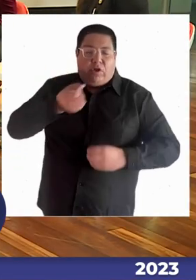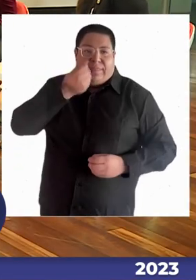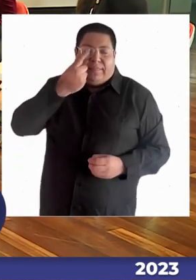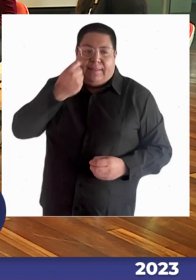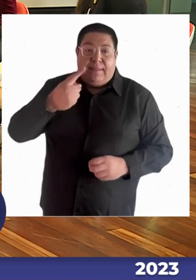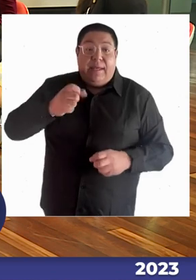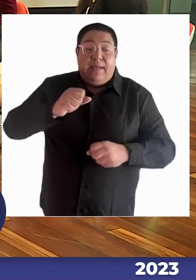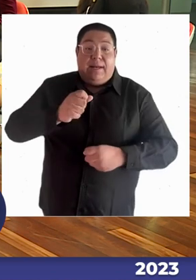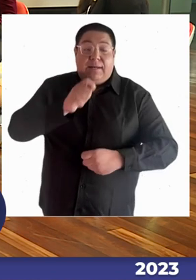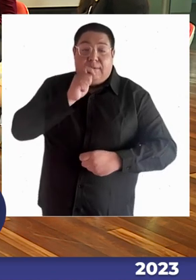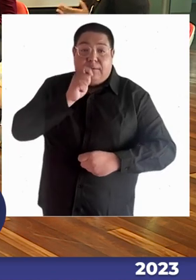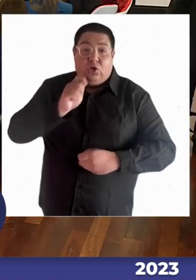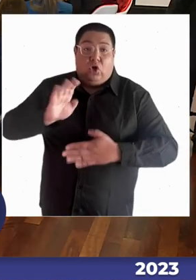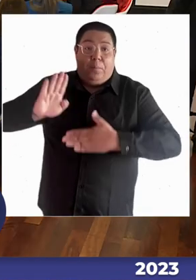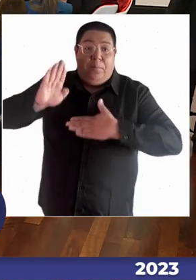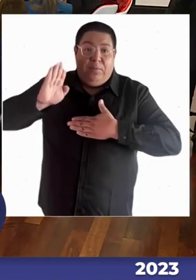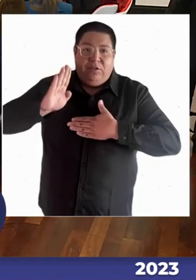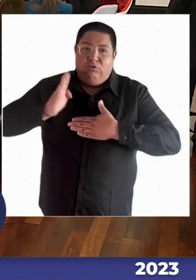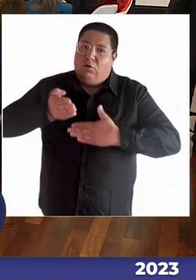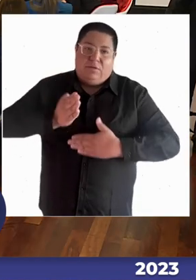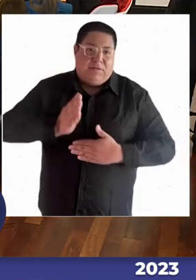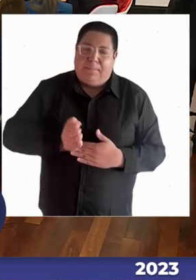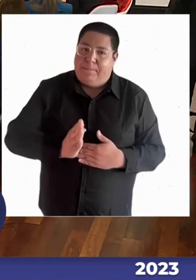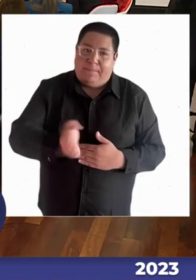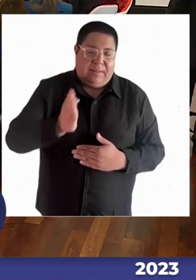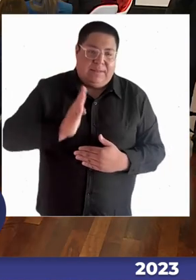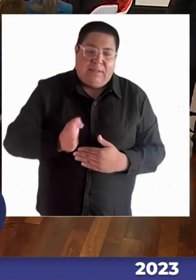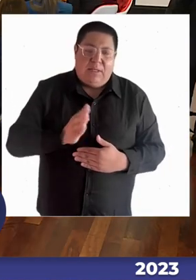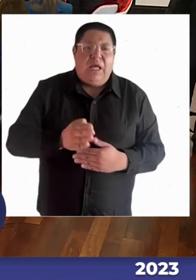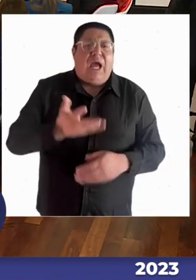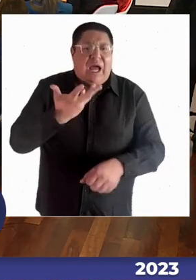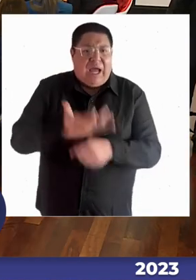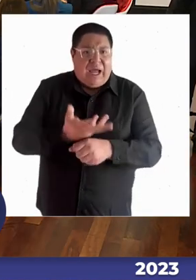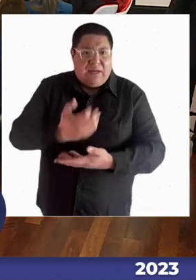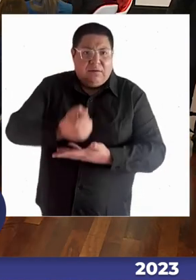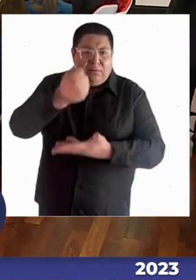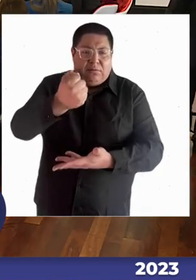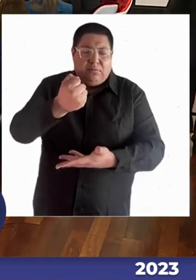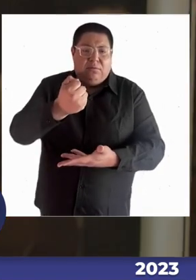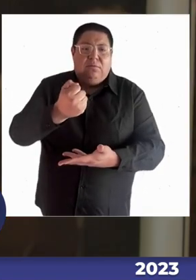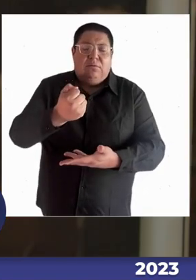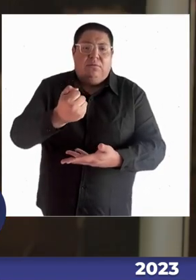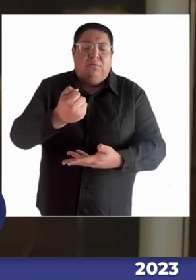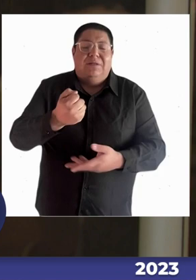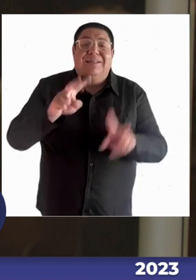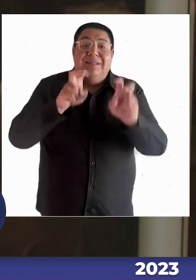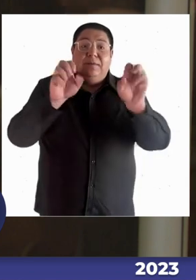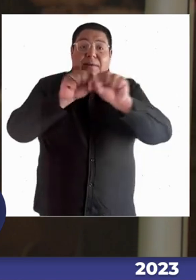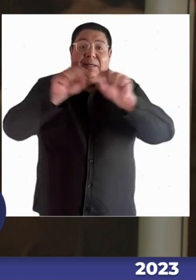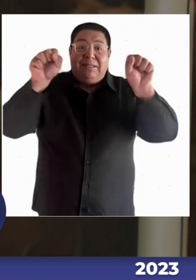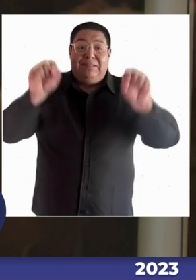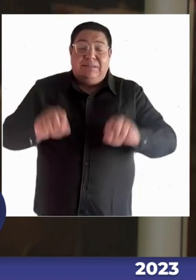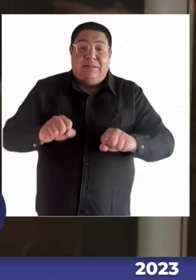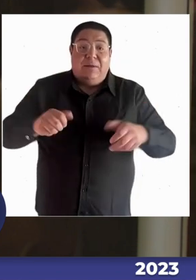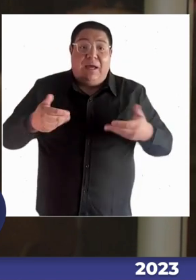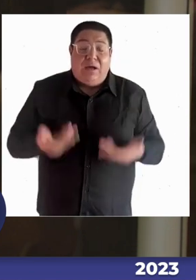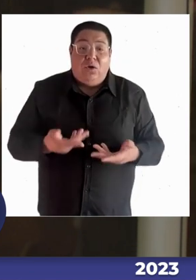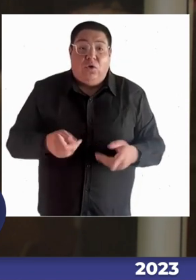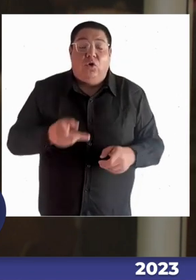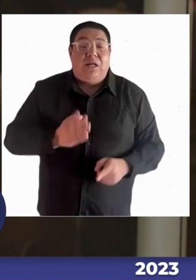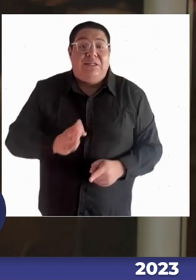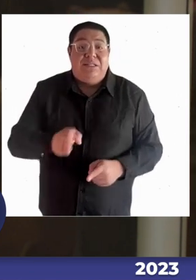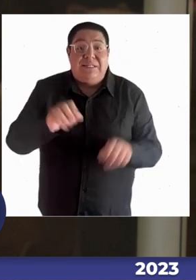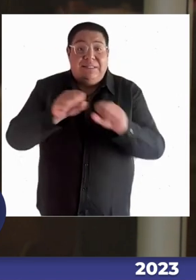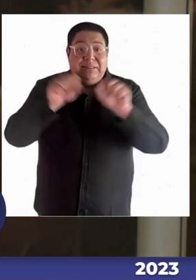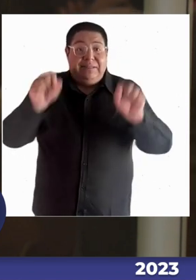sigue habiendo una subvención que es por bauti. Es el sistema en el que hoy día sigue estando el sistema escolar.